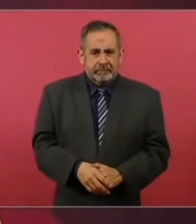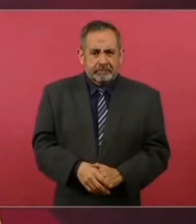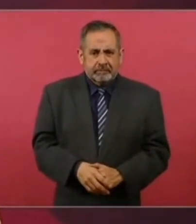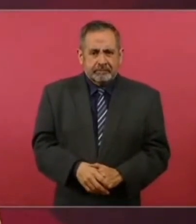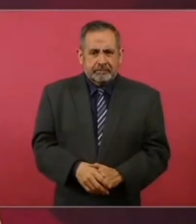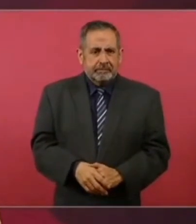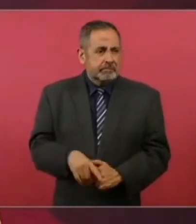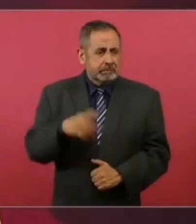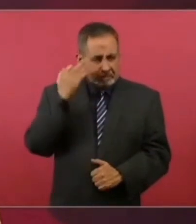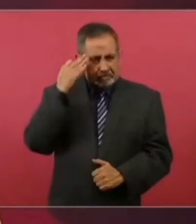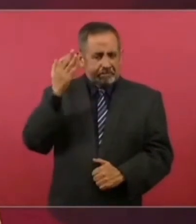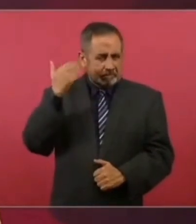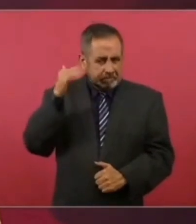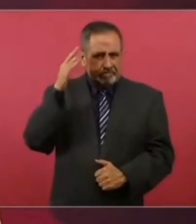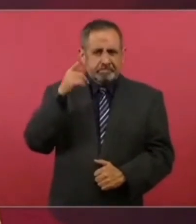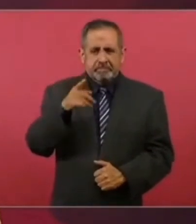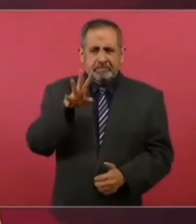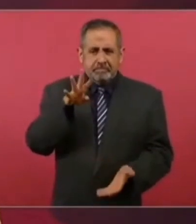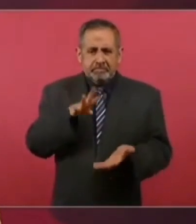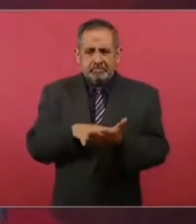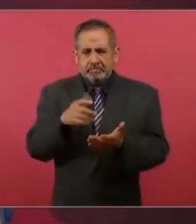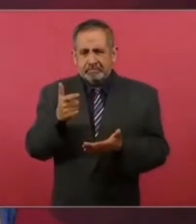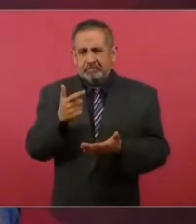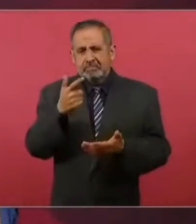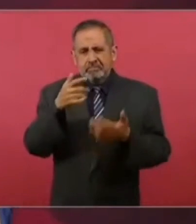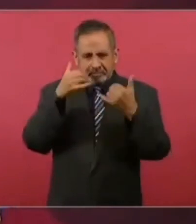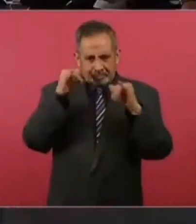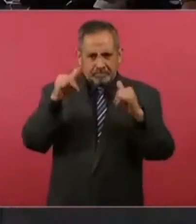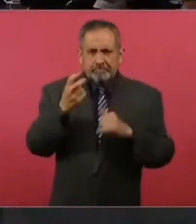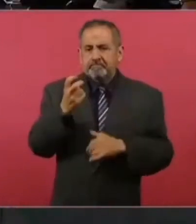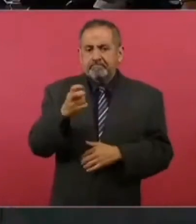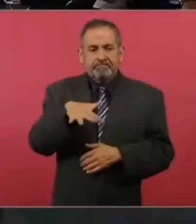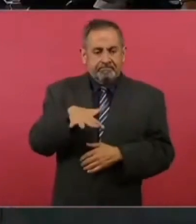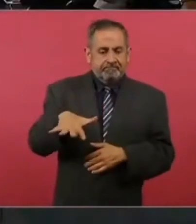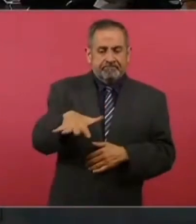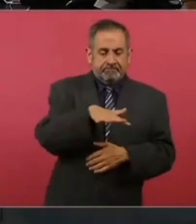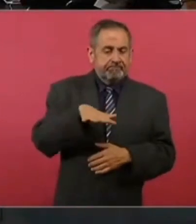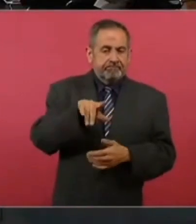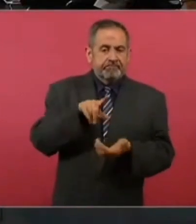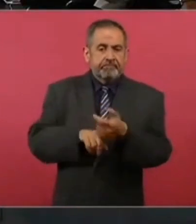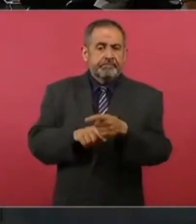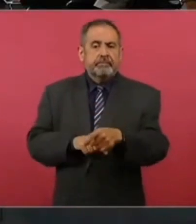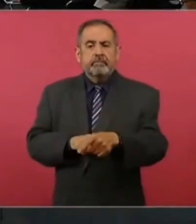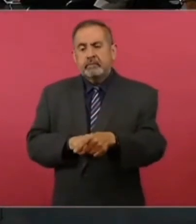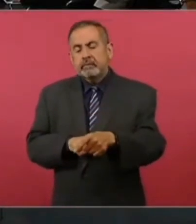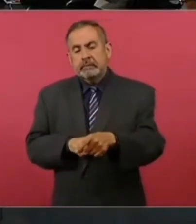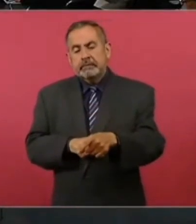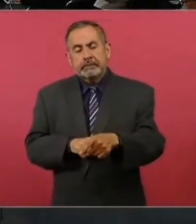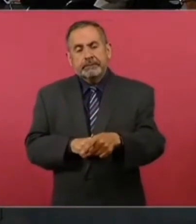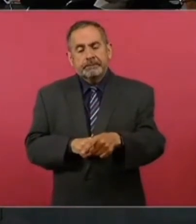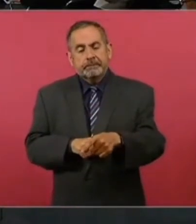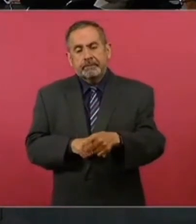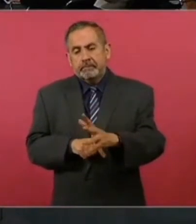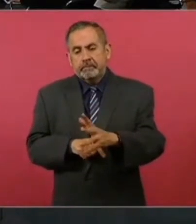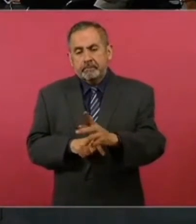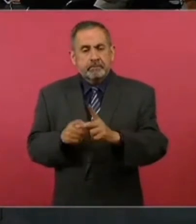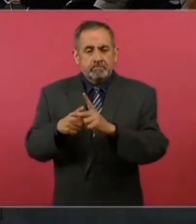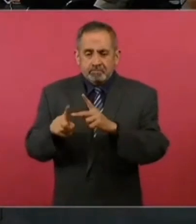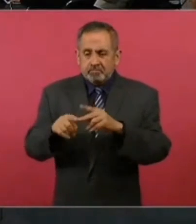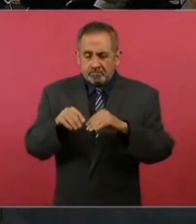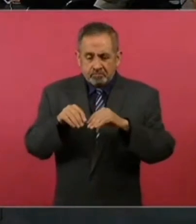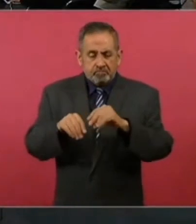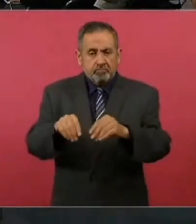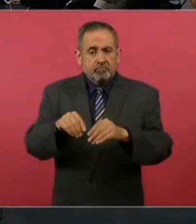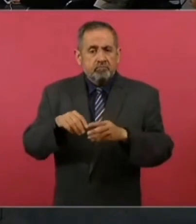en esos tiempos. Por eso, en esa región, se empezó a sembrar